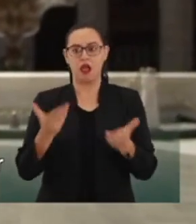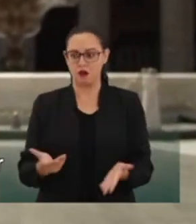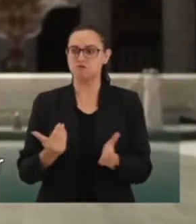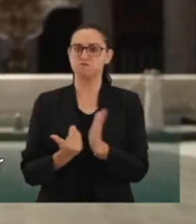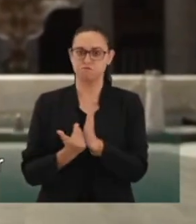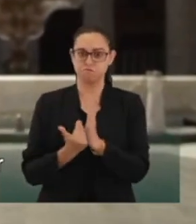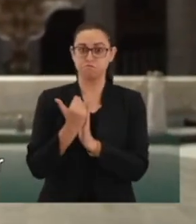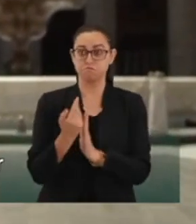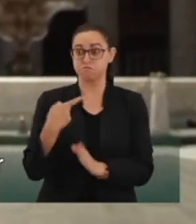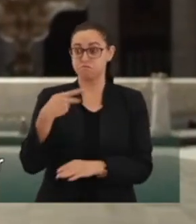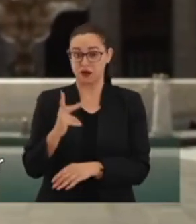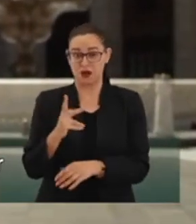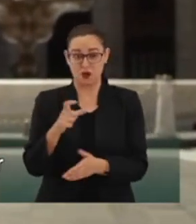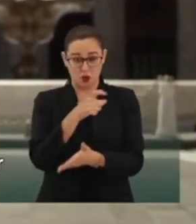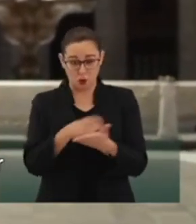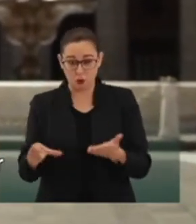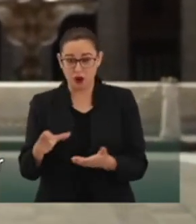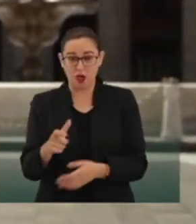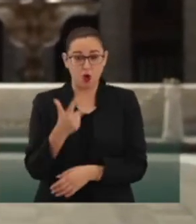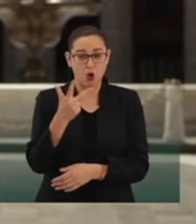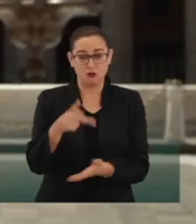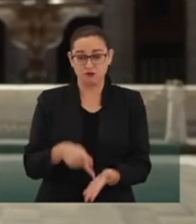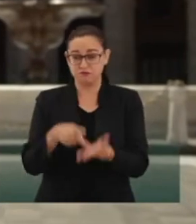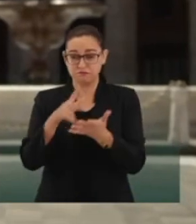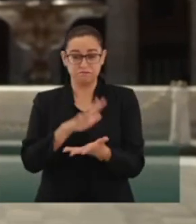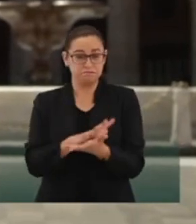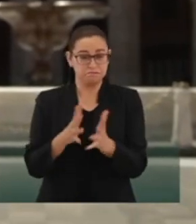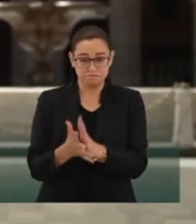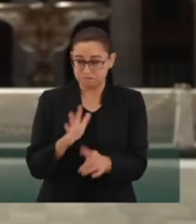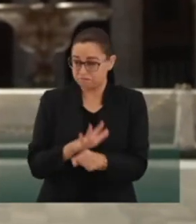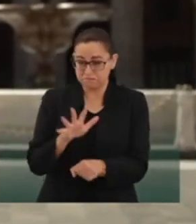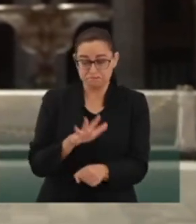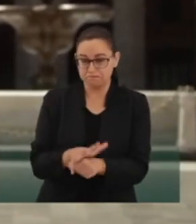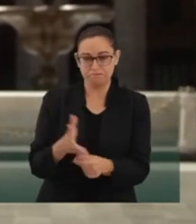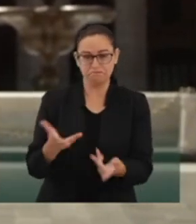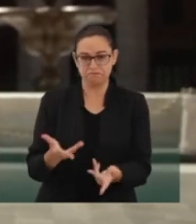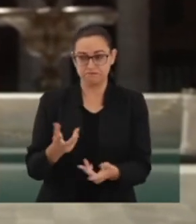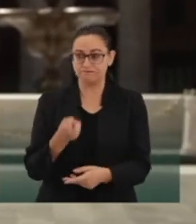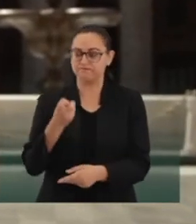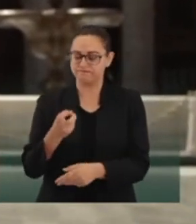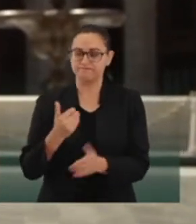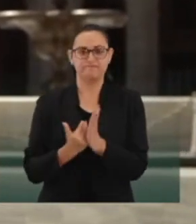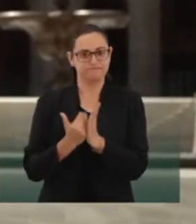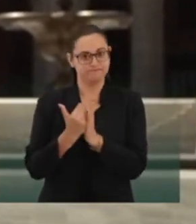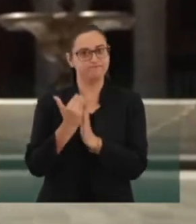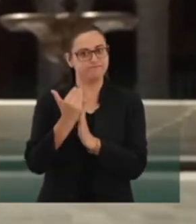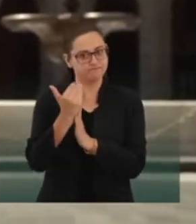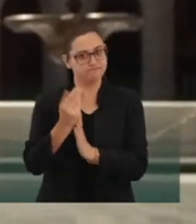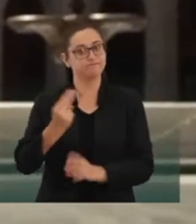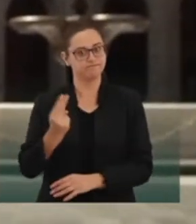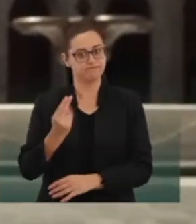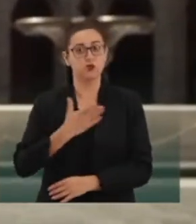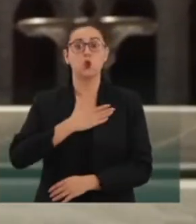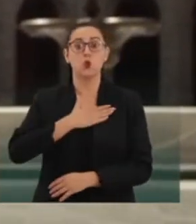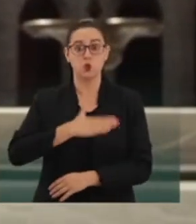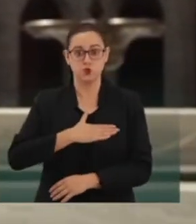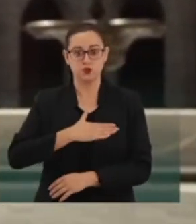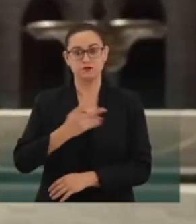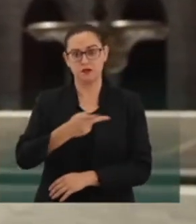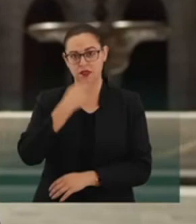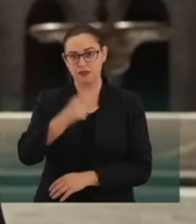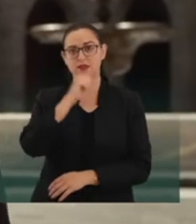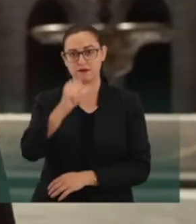embargo, apenas se alcanza para comprar ocho kilos de tortilla. Por eso lo vamos a seguir aumentando. Es justicia.